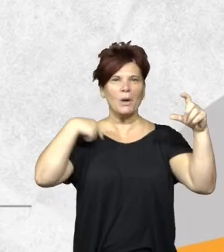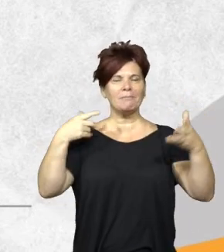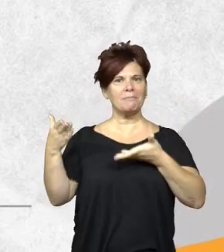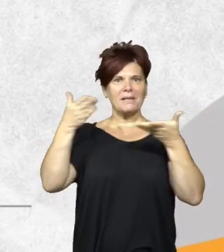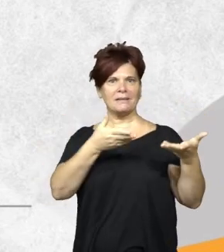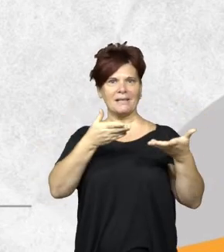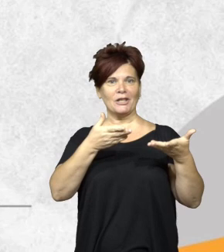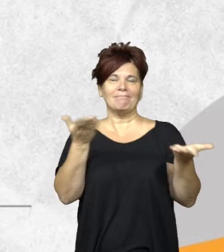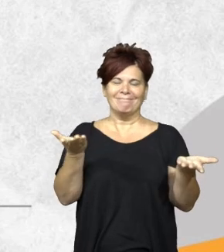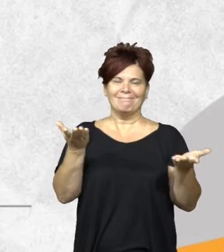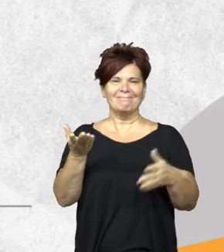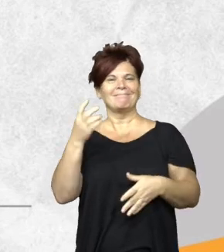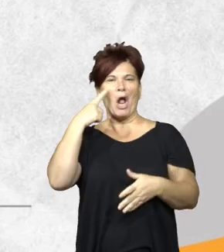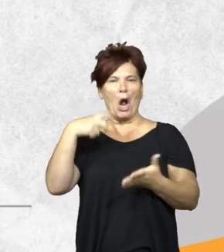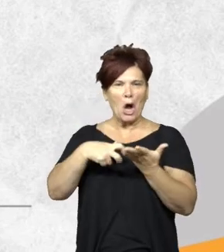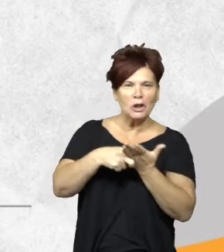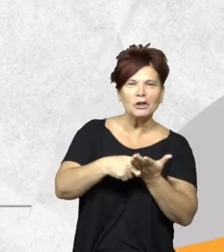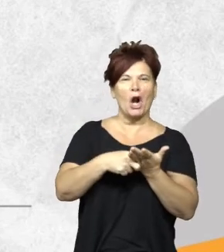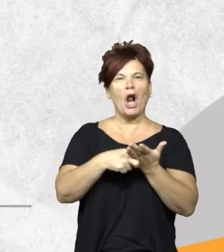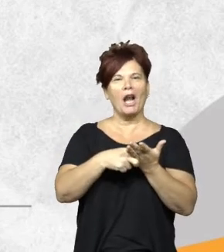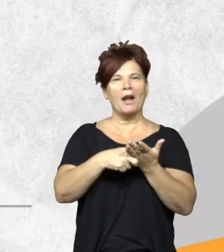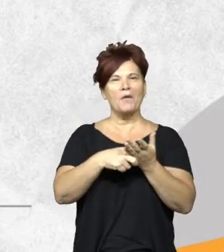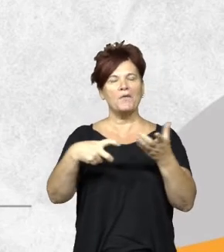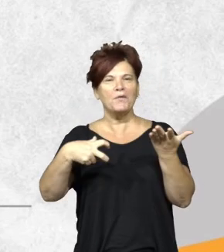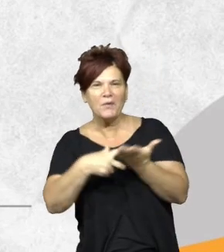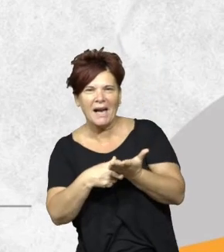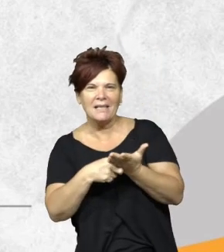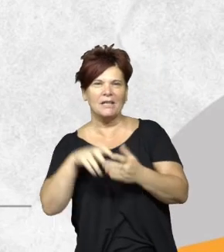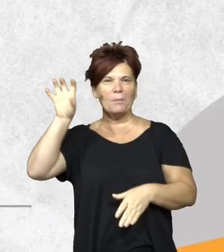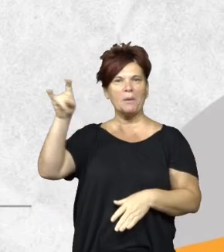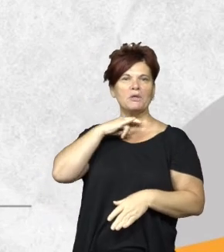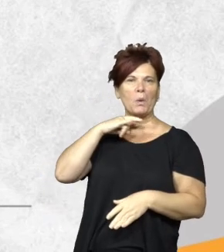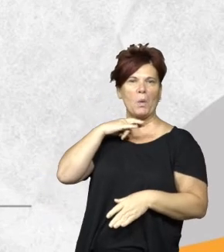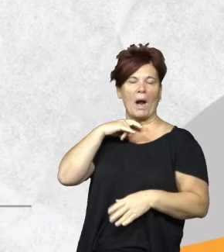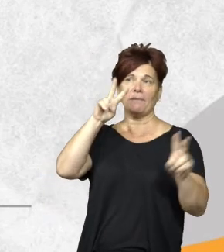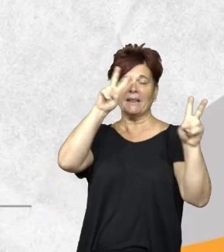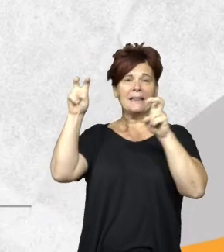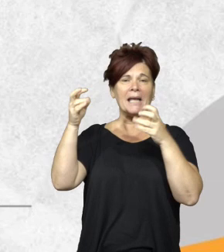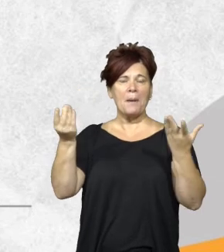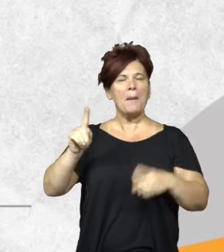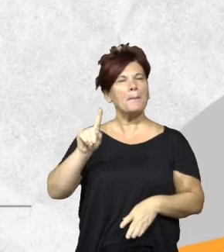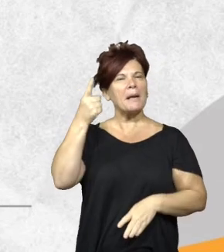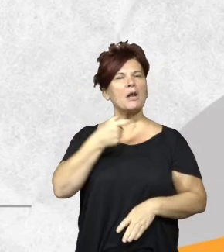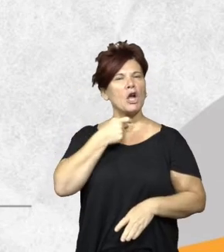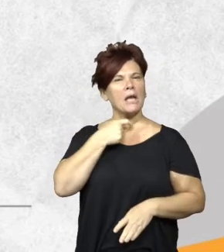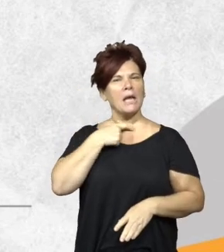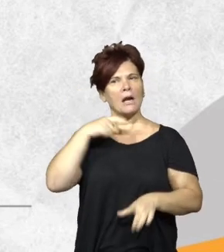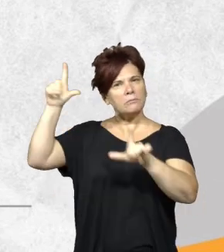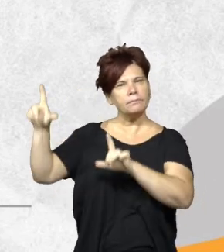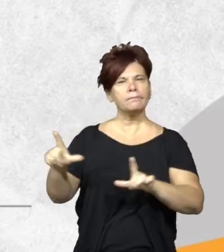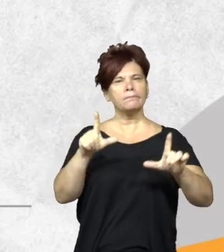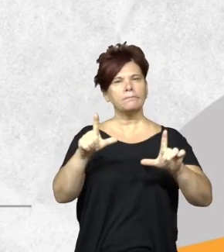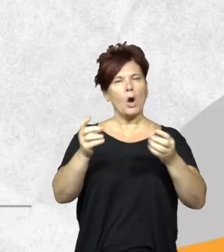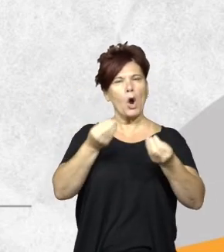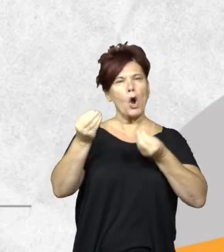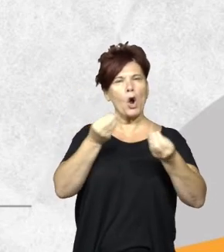fiscalización ambiental en la provincia de Jujuy, pero bueno, básicamente es de lo que venimos a hablar. En primer término quería compartirles un pantallazo general